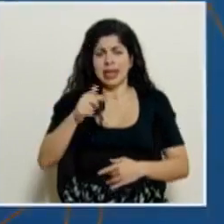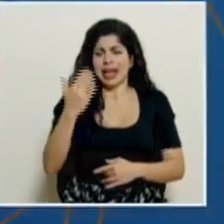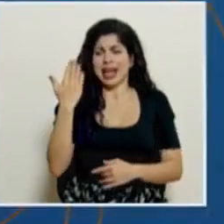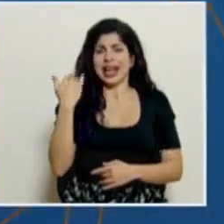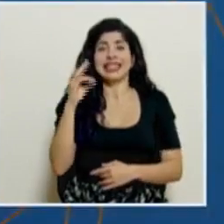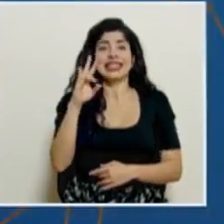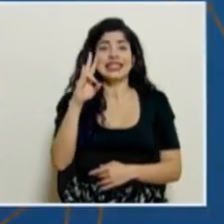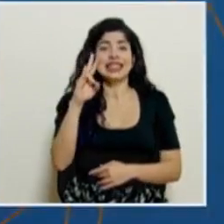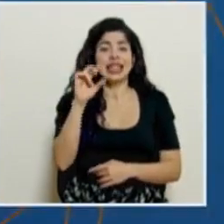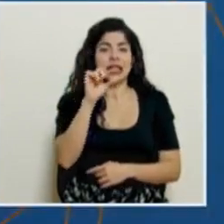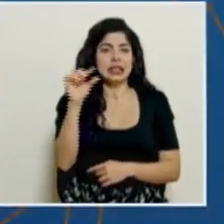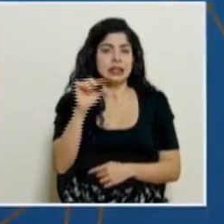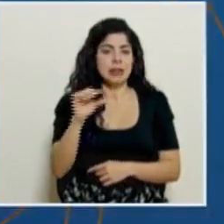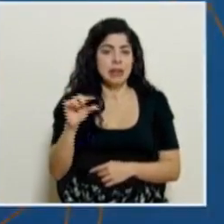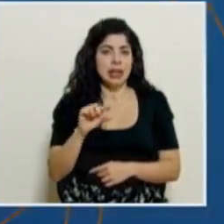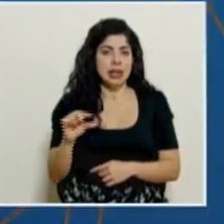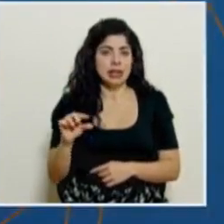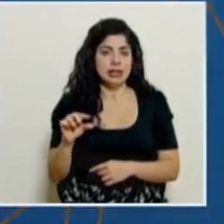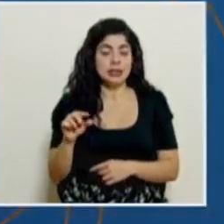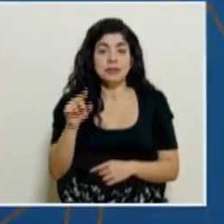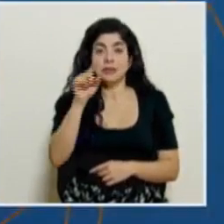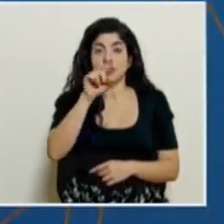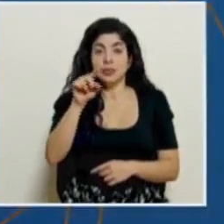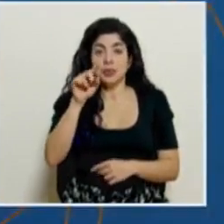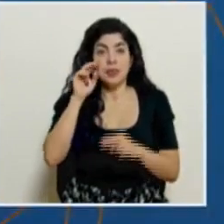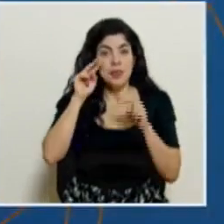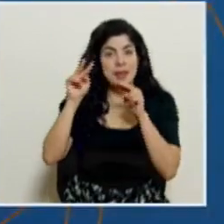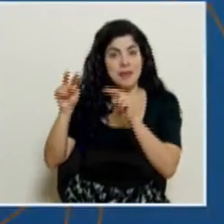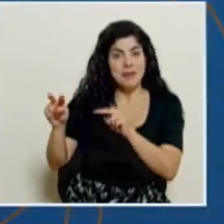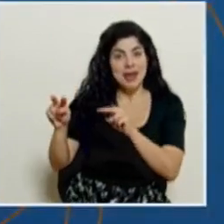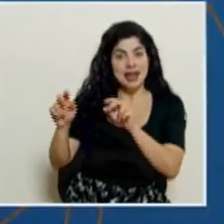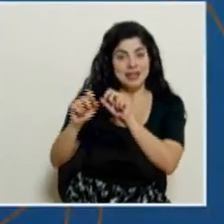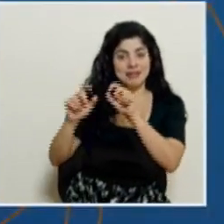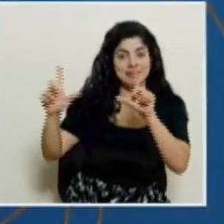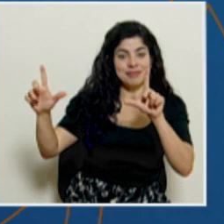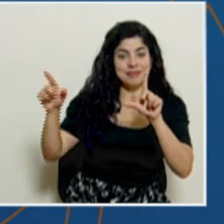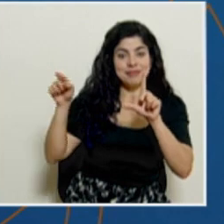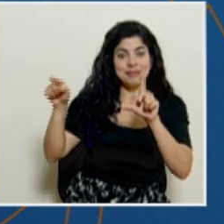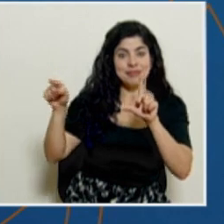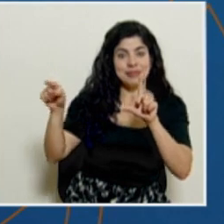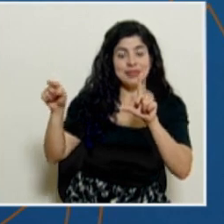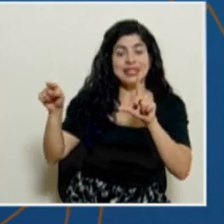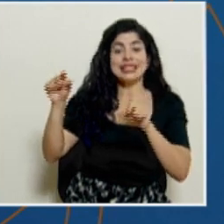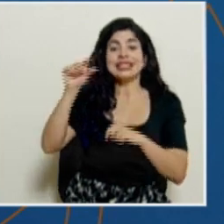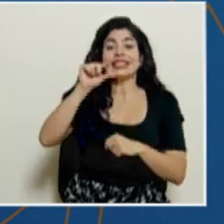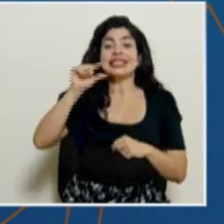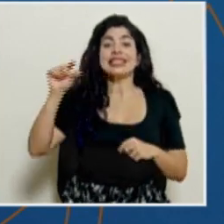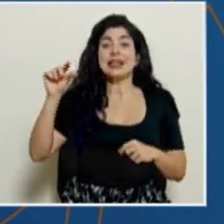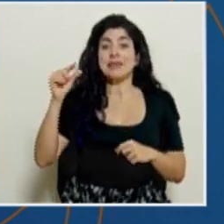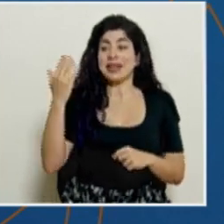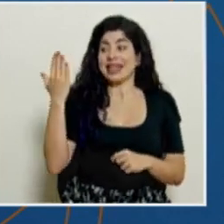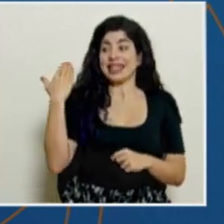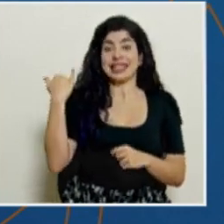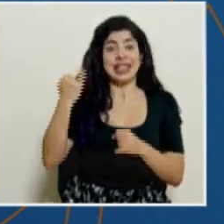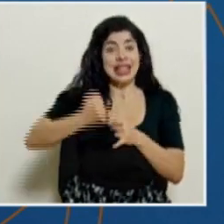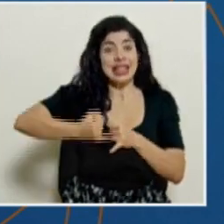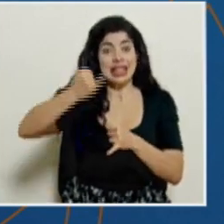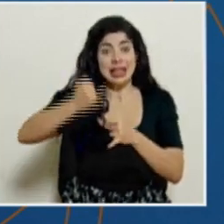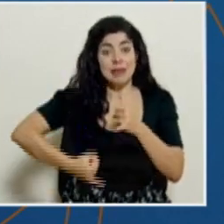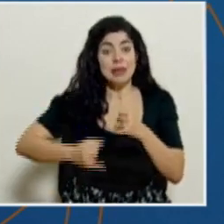siete semanas. Y ustedes pueden ver en ese gráfico que la semana que acabamos de cerrar,